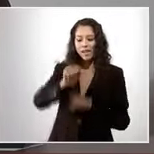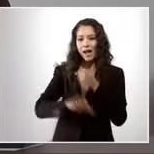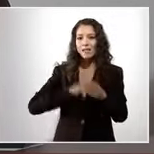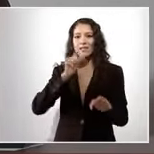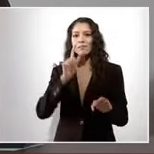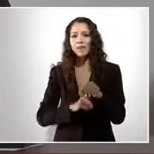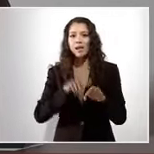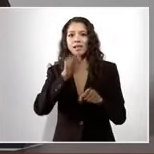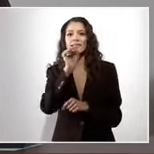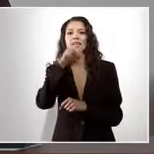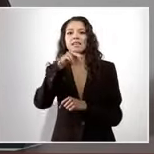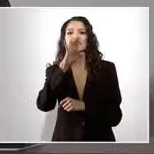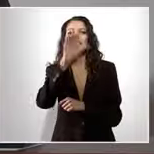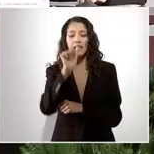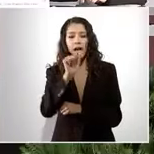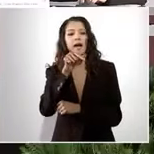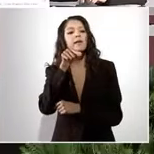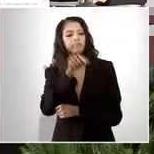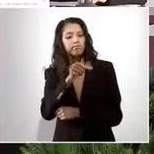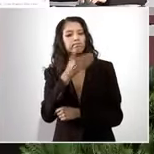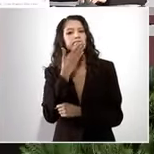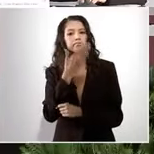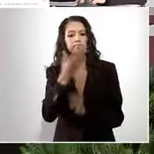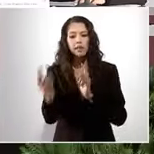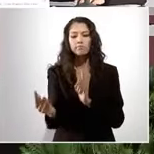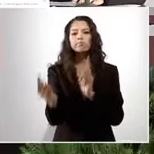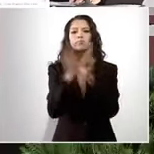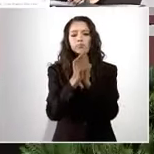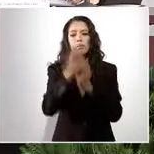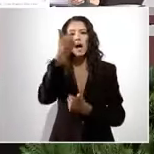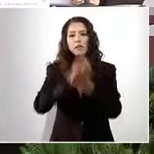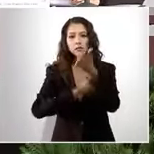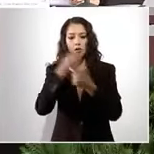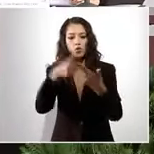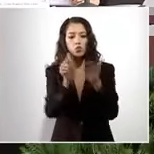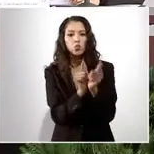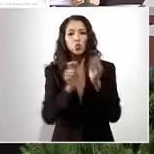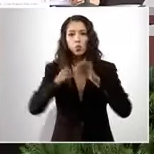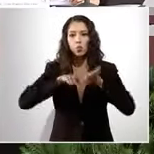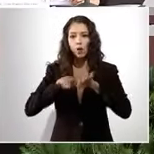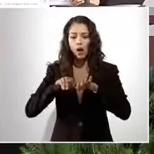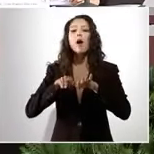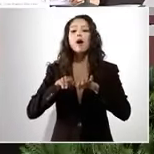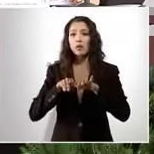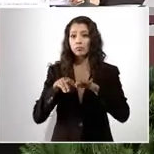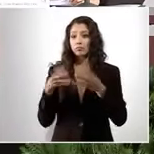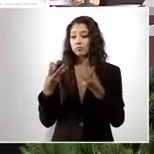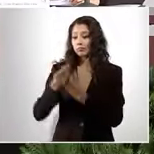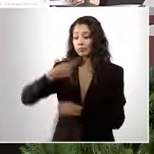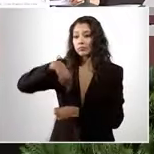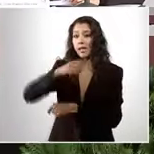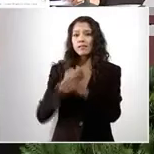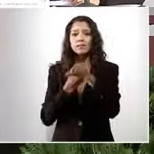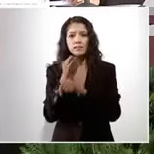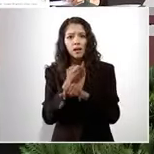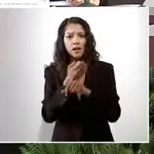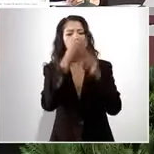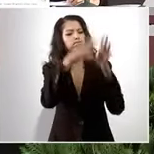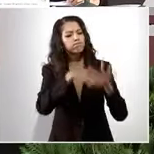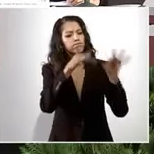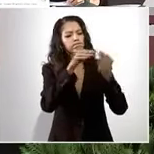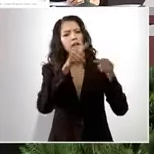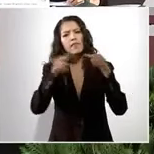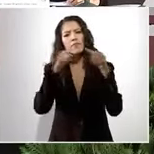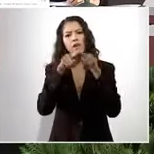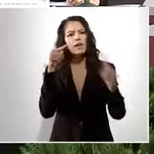Senacica estará directamente participando. El grupo de trabajo por parte del Estado expresó diferentes puntos de